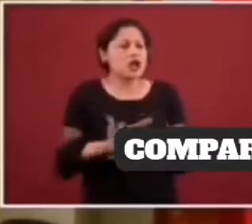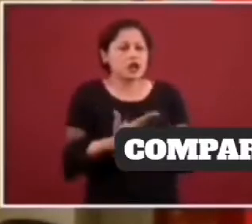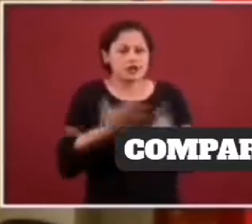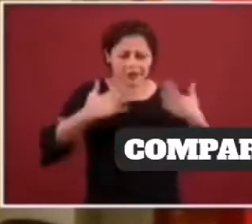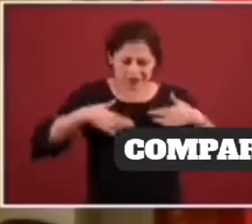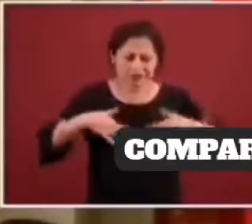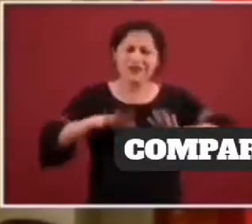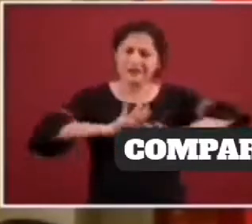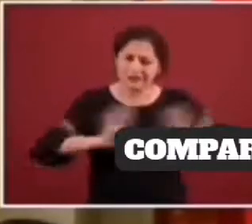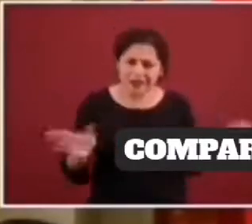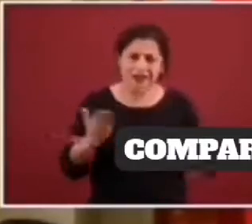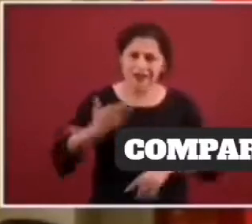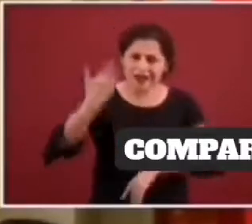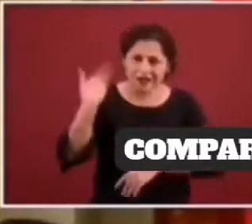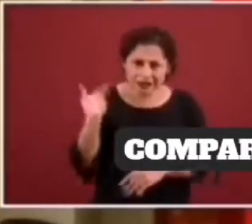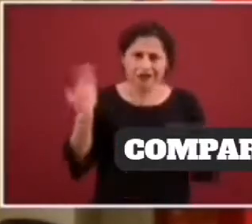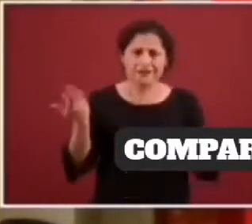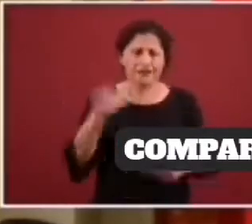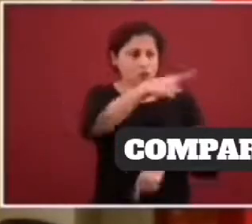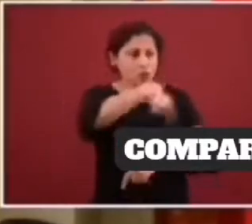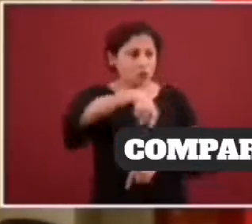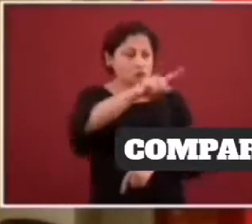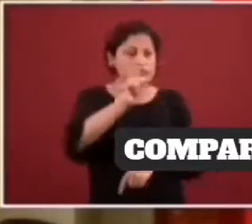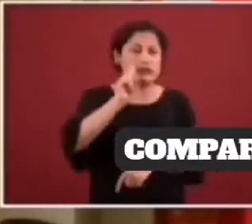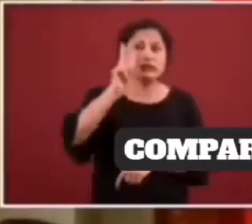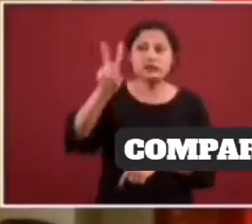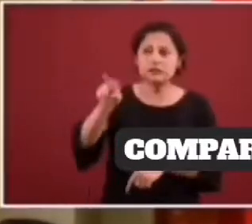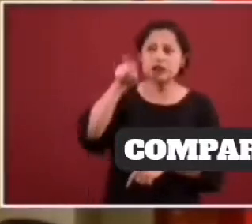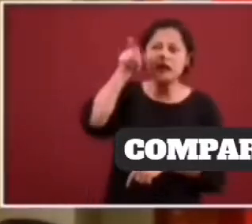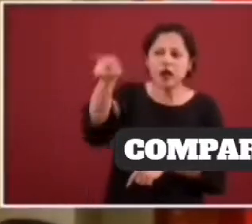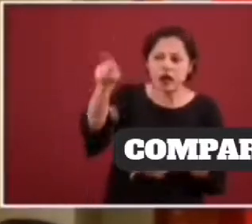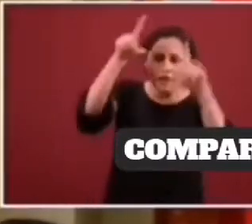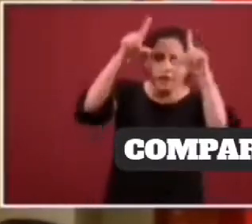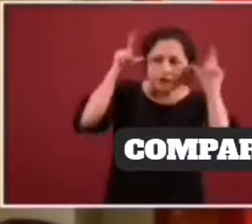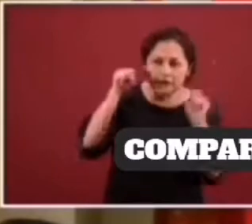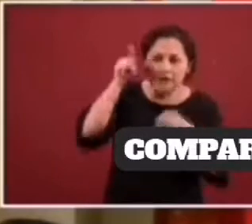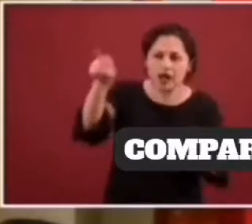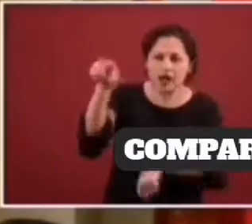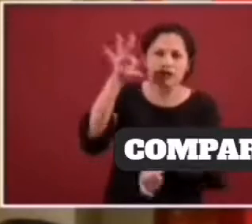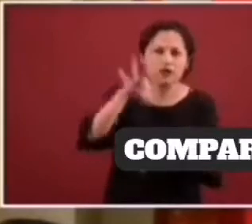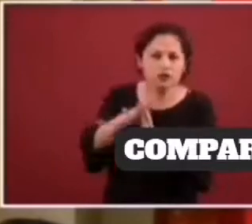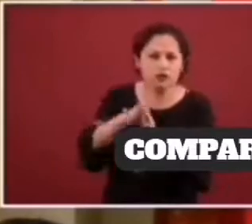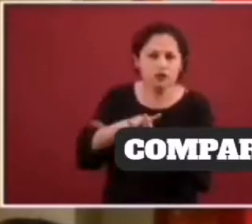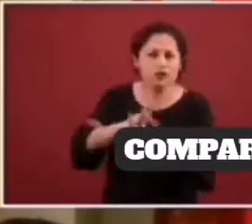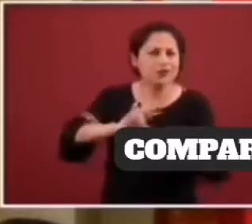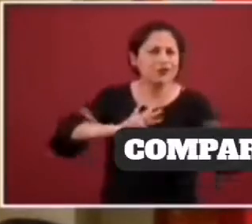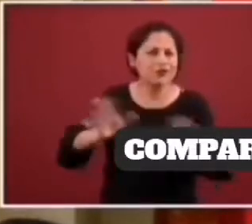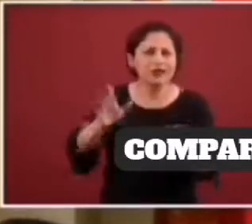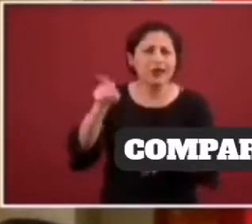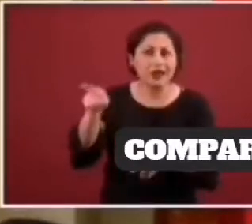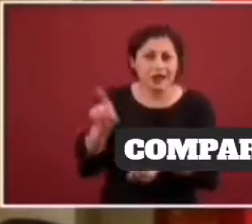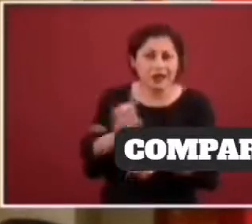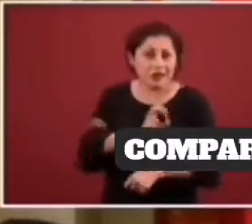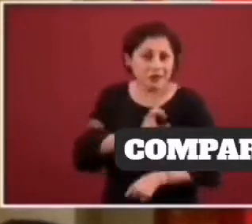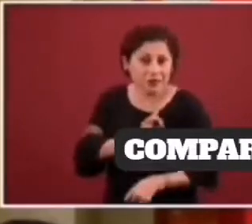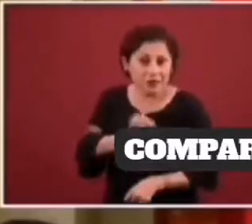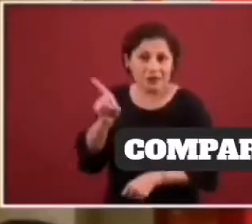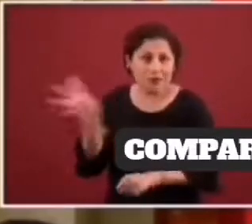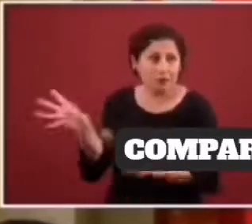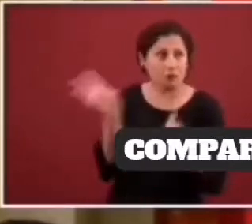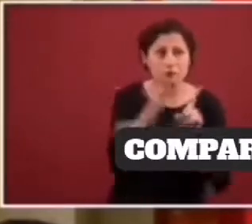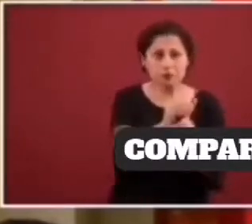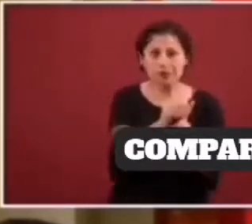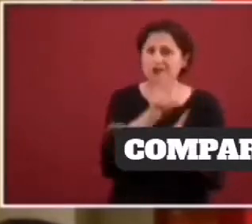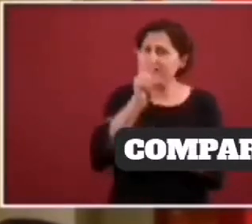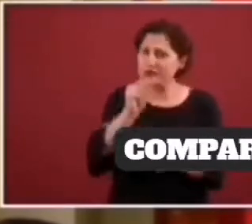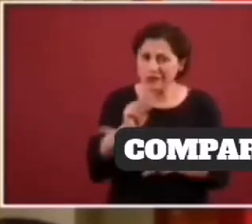seguridad de que ese personal, aparte de ocupar su equipo de protección personal, también realiza higiene